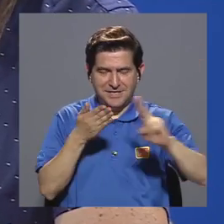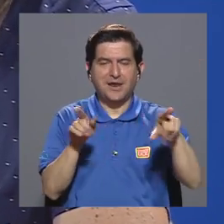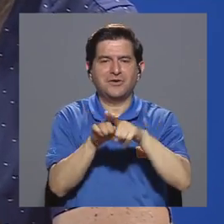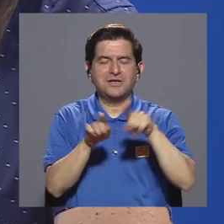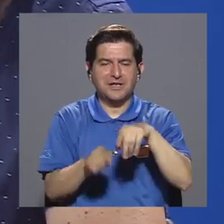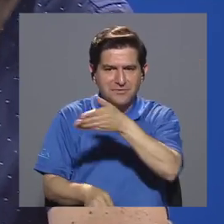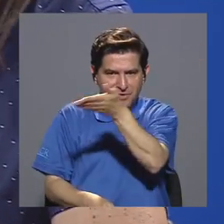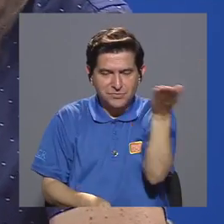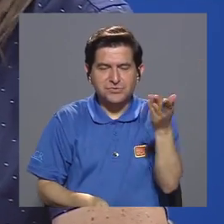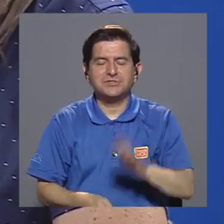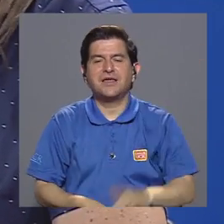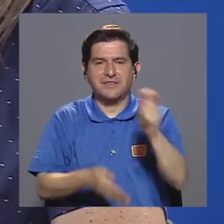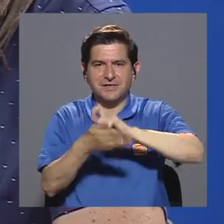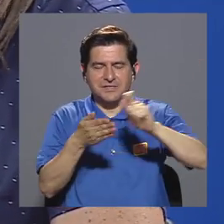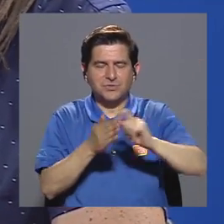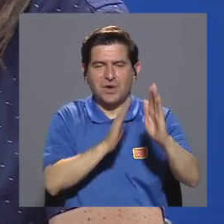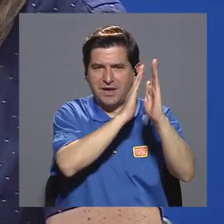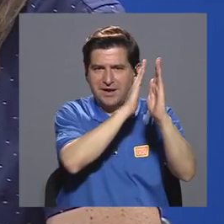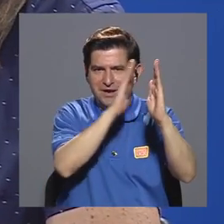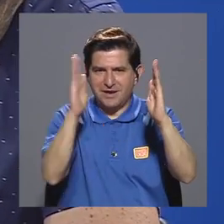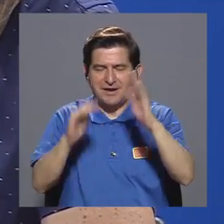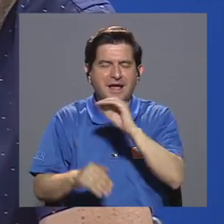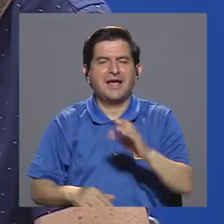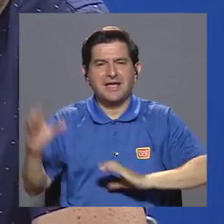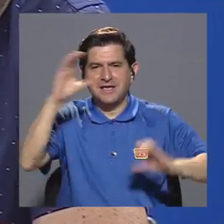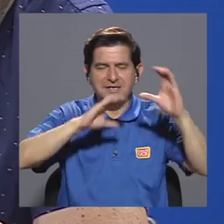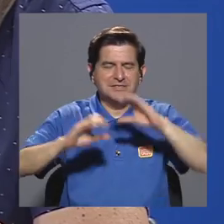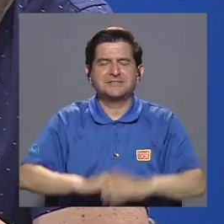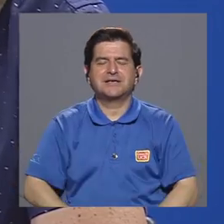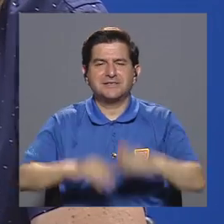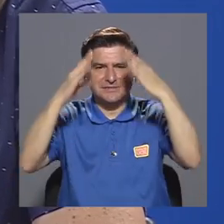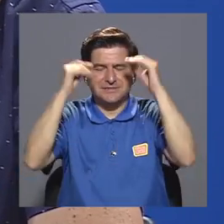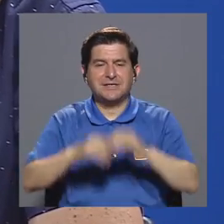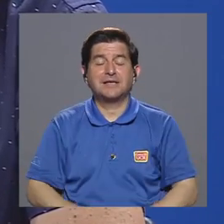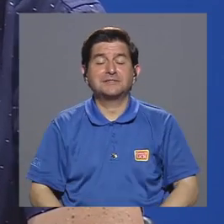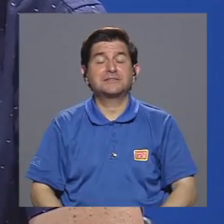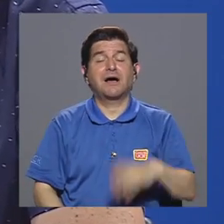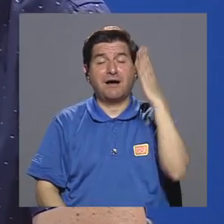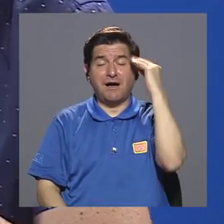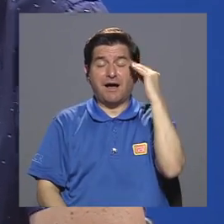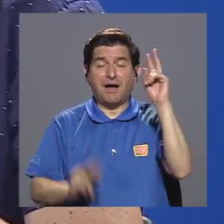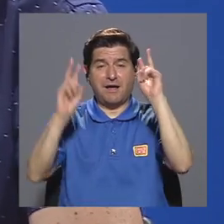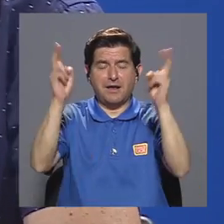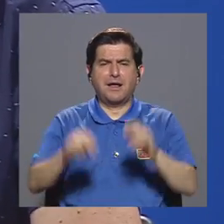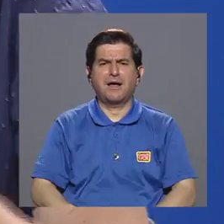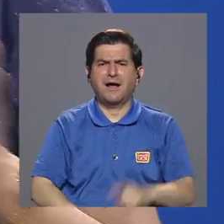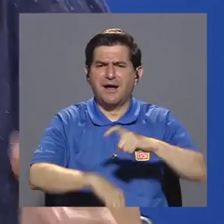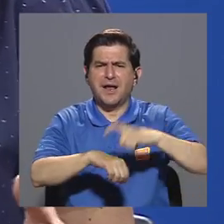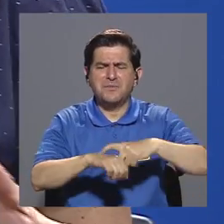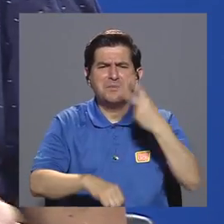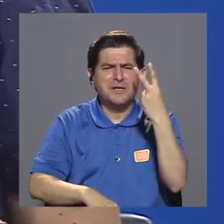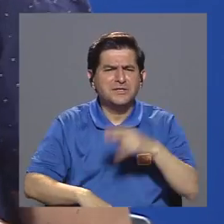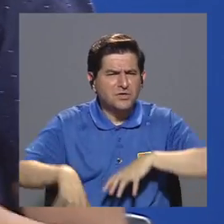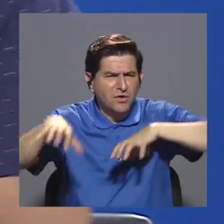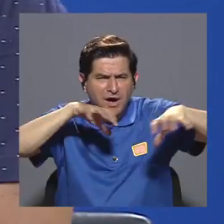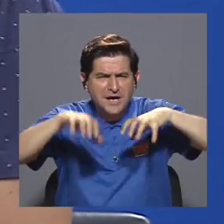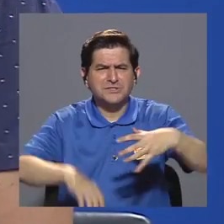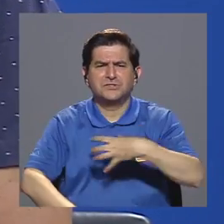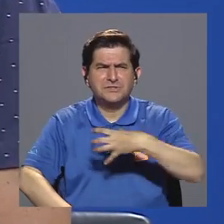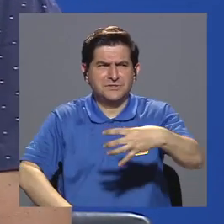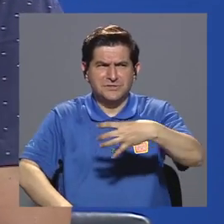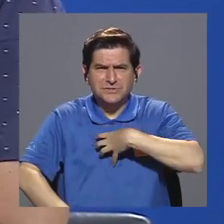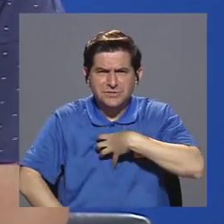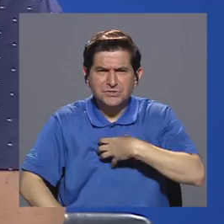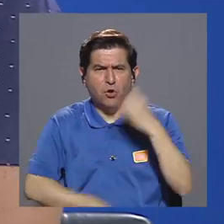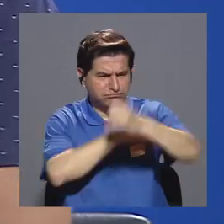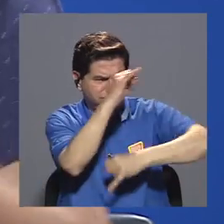y de ustedes en la Escuela de la Tecología y Ciencias de la Información que tienen mucha expertise en estos temas. El por qué cuando vemos una manifestación, una